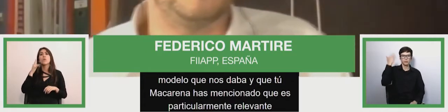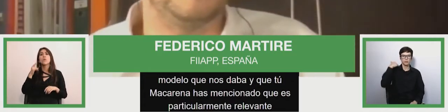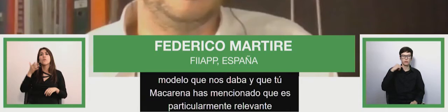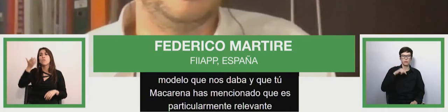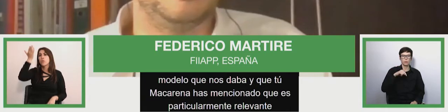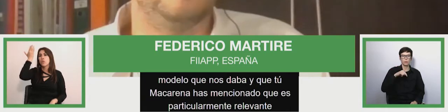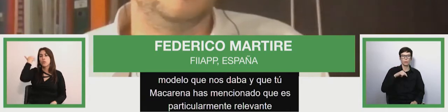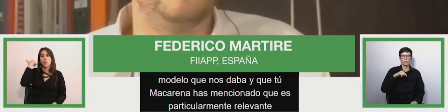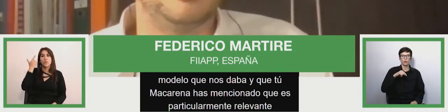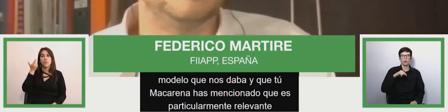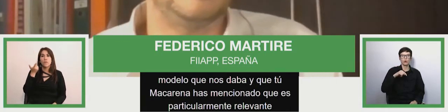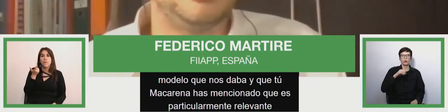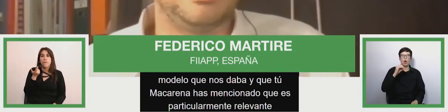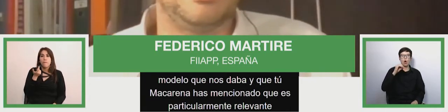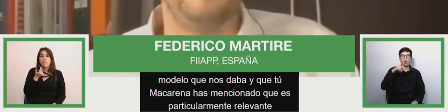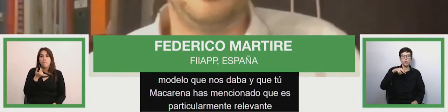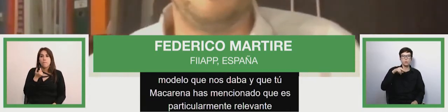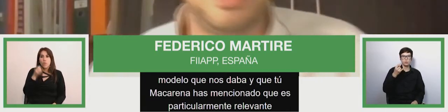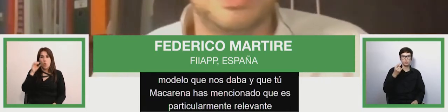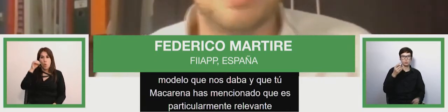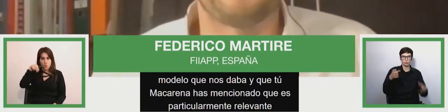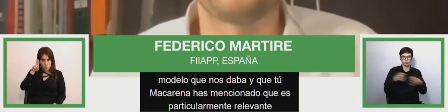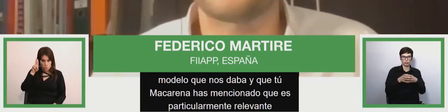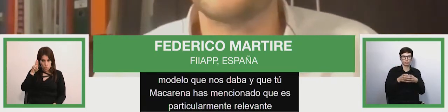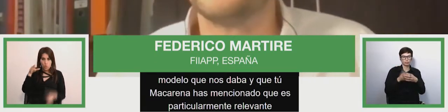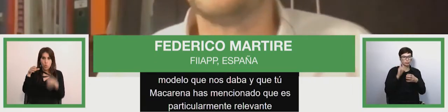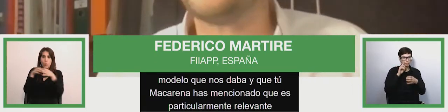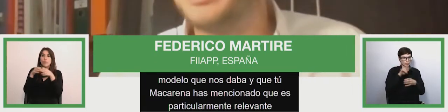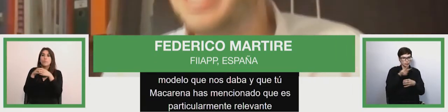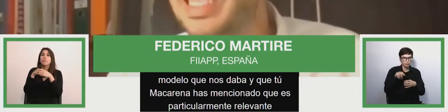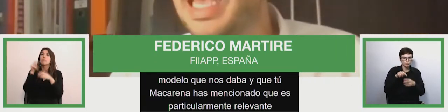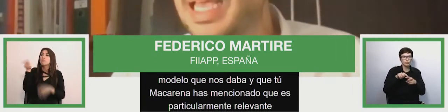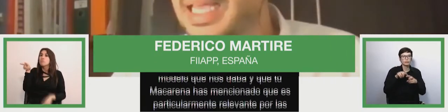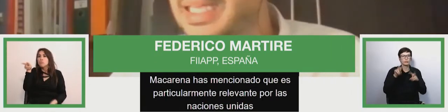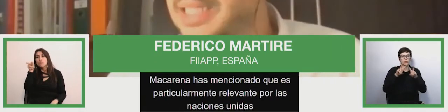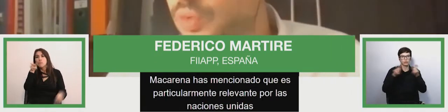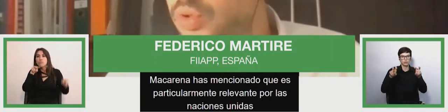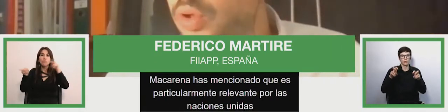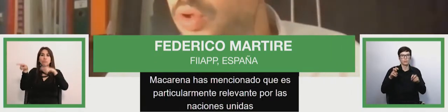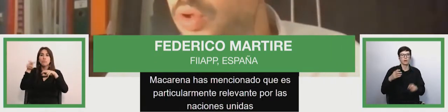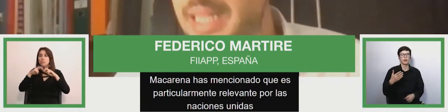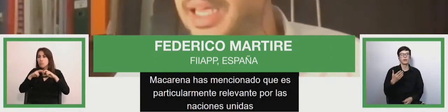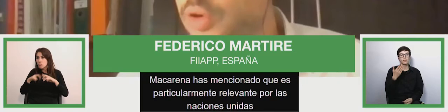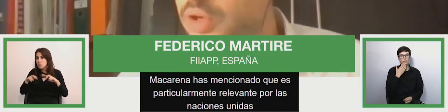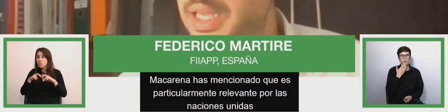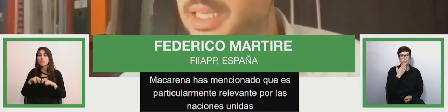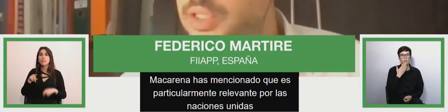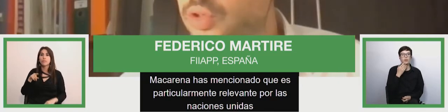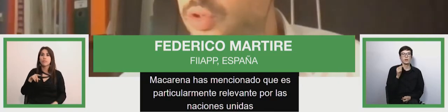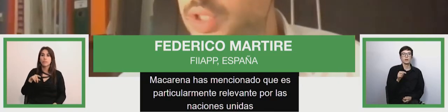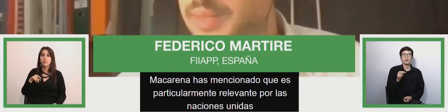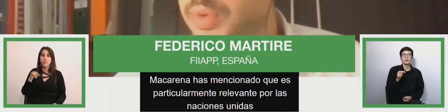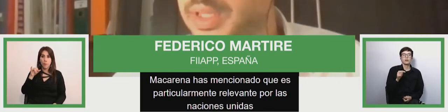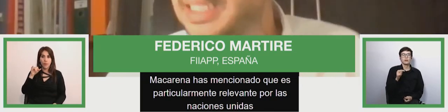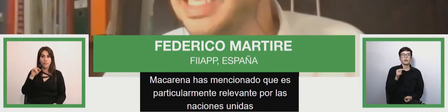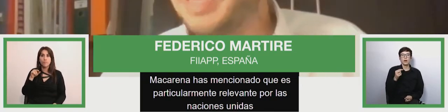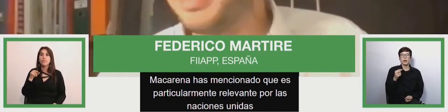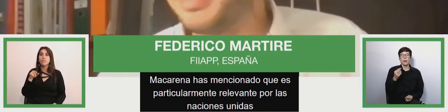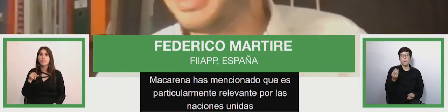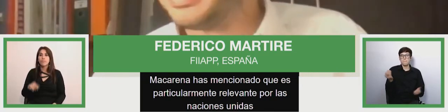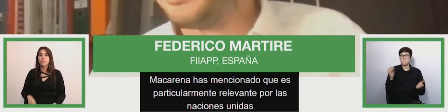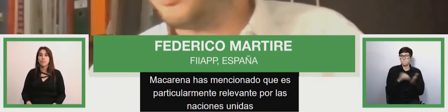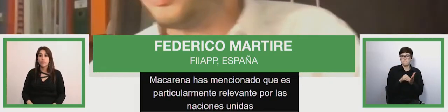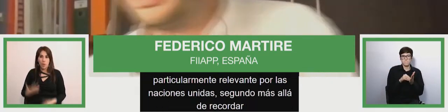Reporter de Naciones Unidas Catalinas de Bandas. Y segundo, más allá de recordar esas importantes